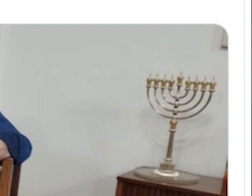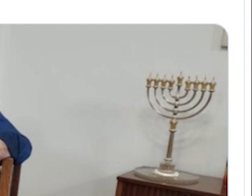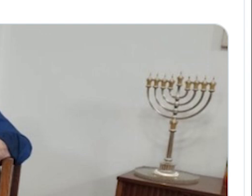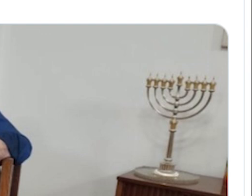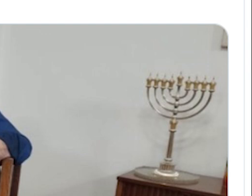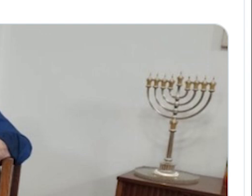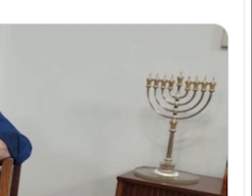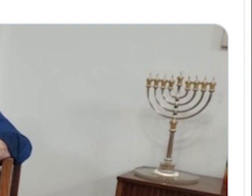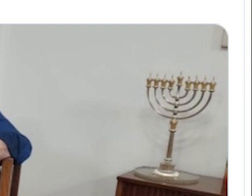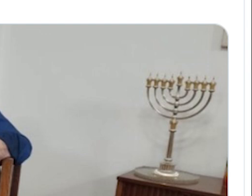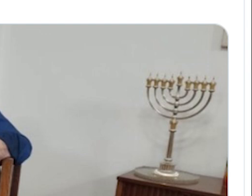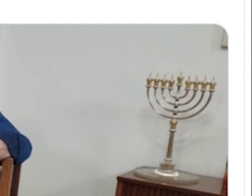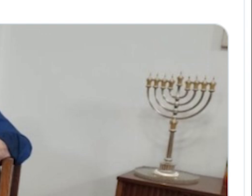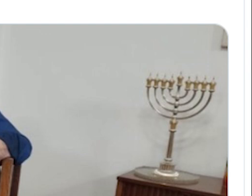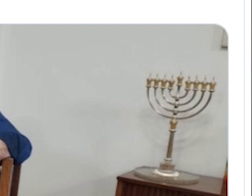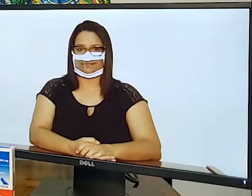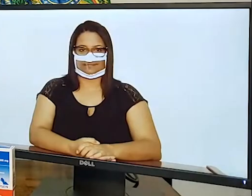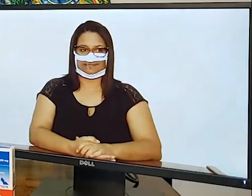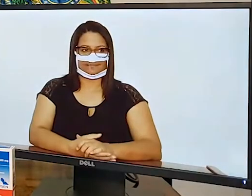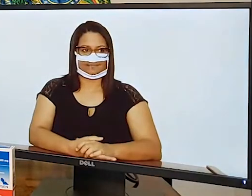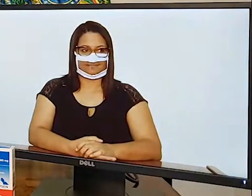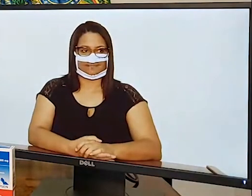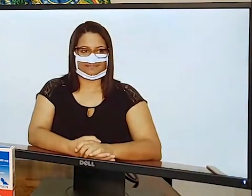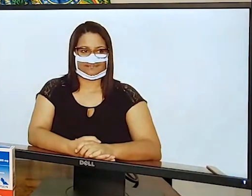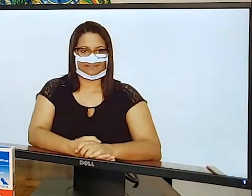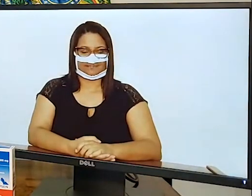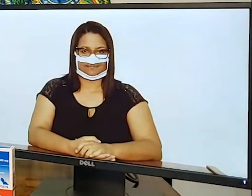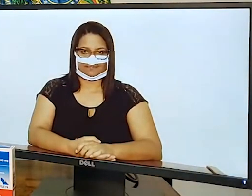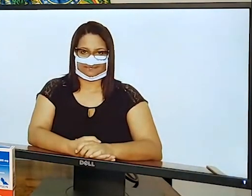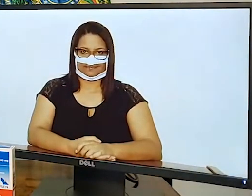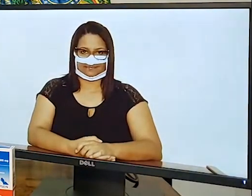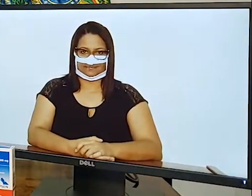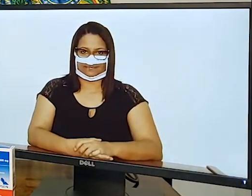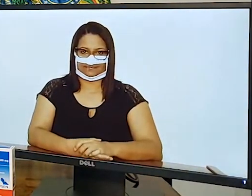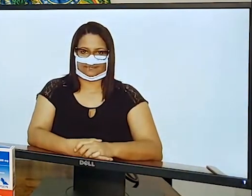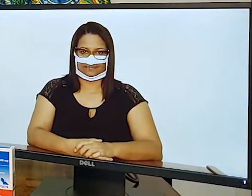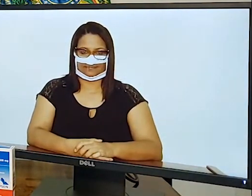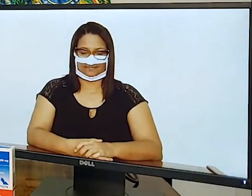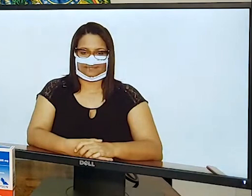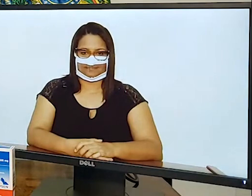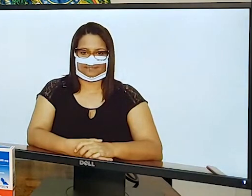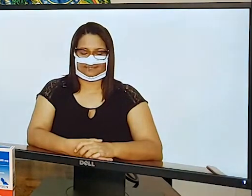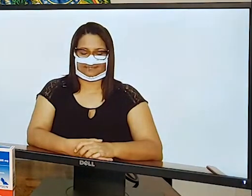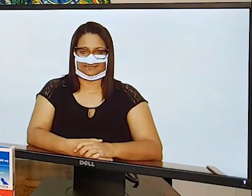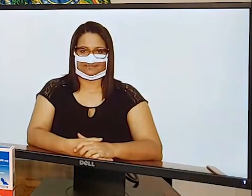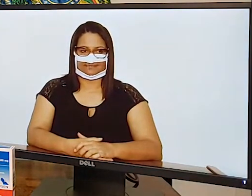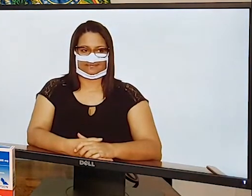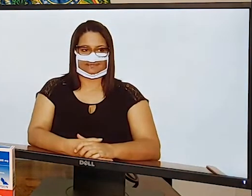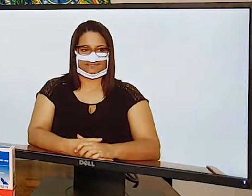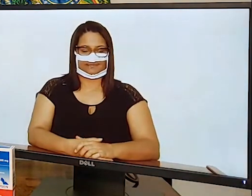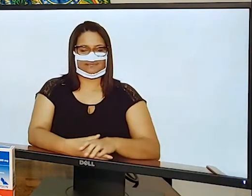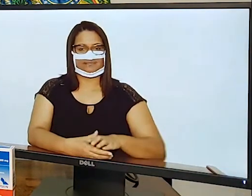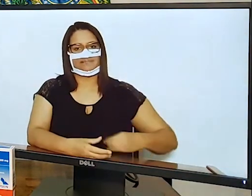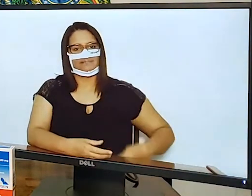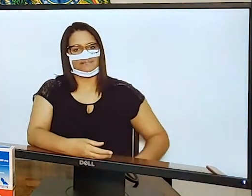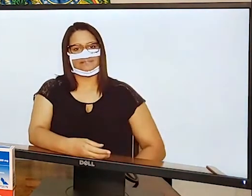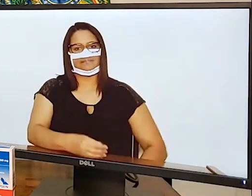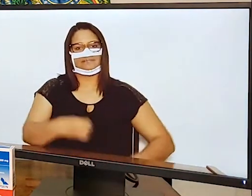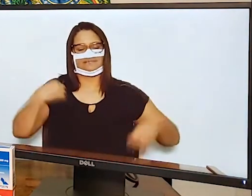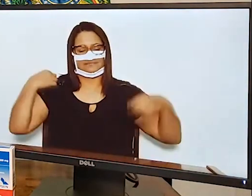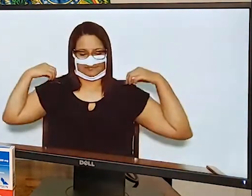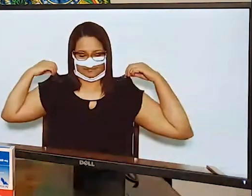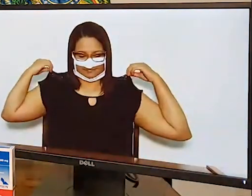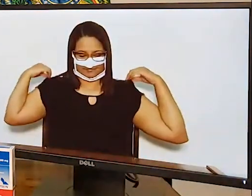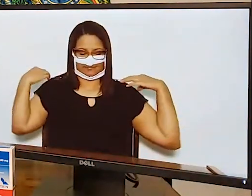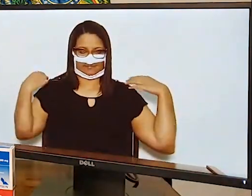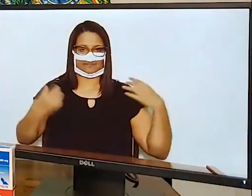todos, escribió el propio Bolsonaro este sábado en sus redes sociales, bajo una foto en la que aparece sonriente y con una caja de hidroxicloroquina en la mano. Desde